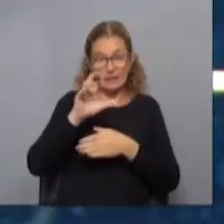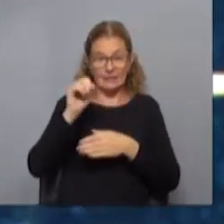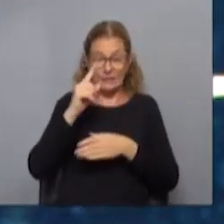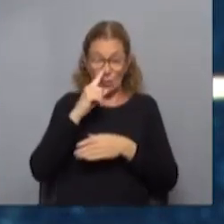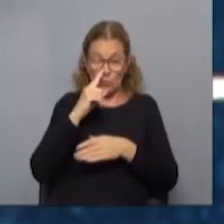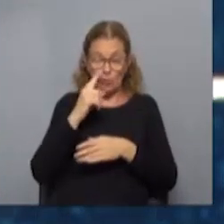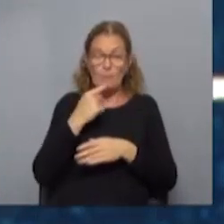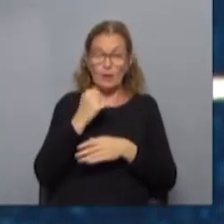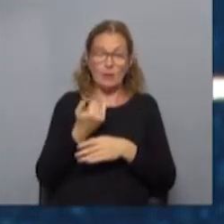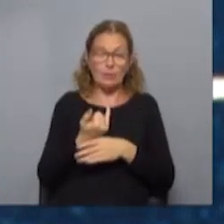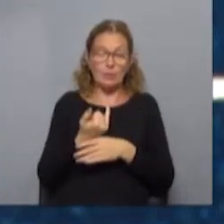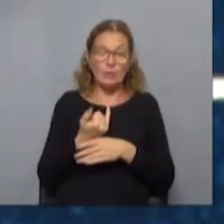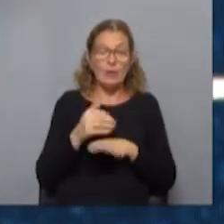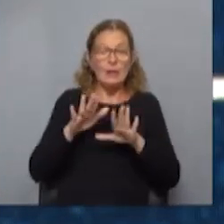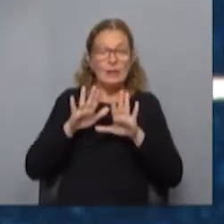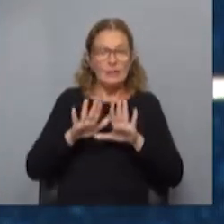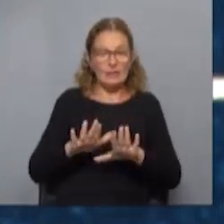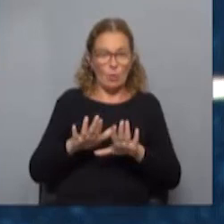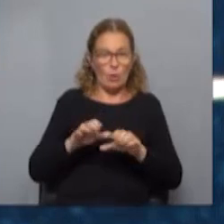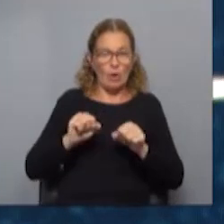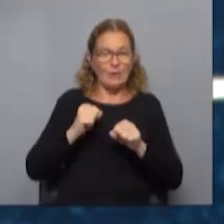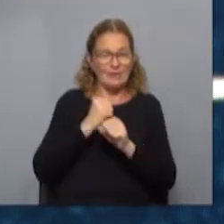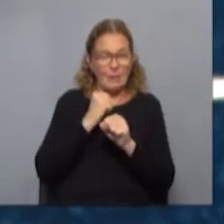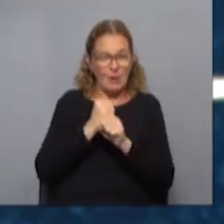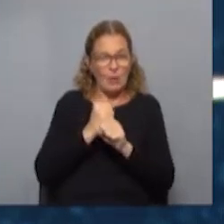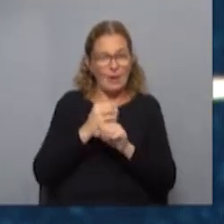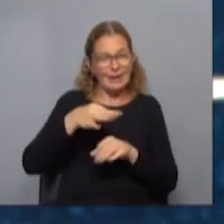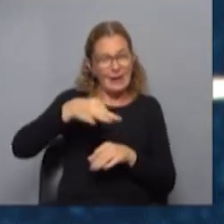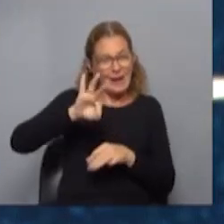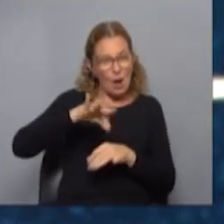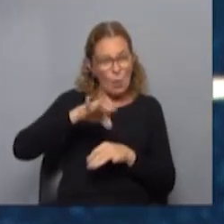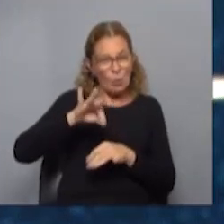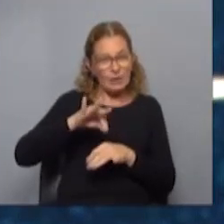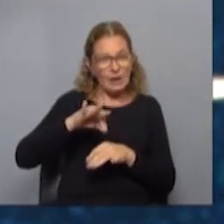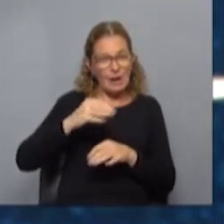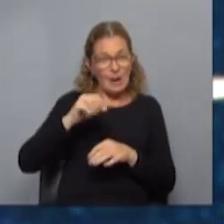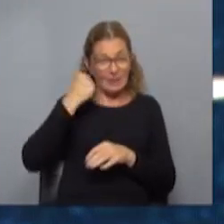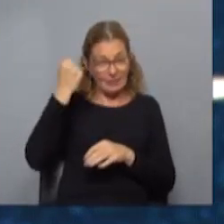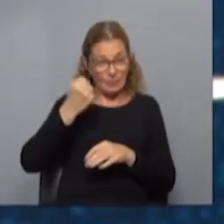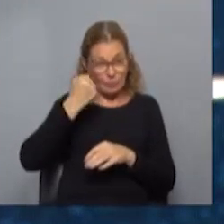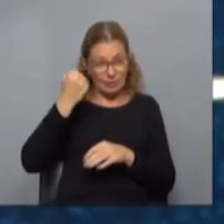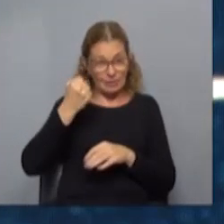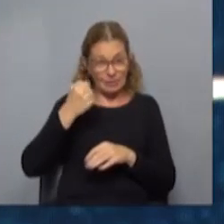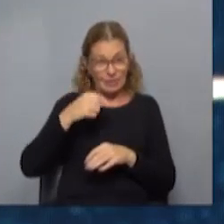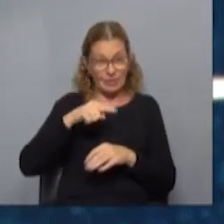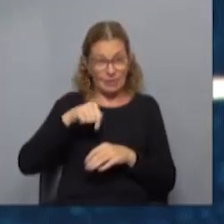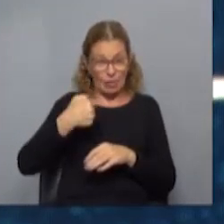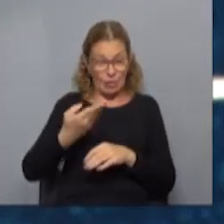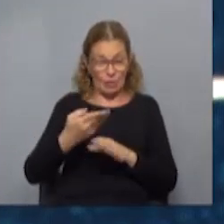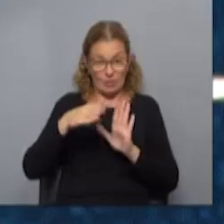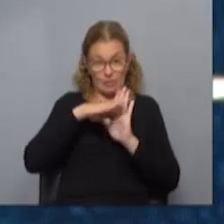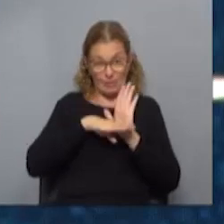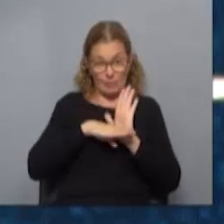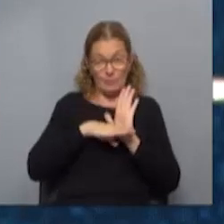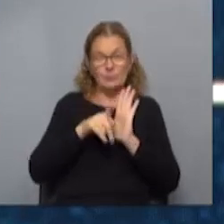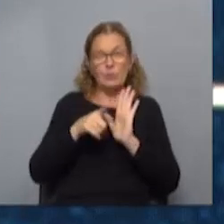medida del seguro de desempleo, que es la única, o sea, es la más importante que se dio en este tiempo. No se